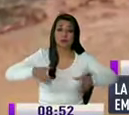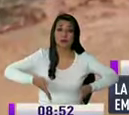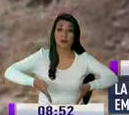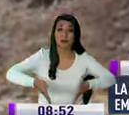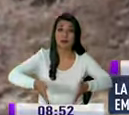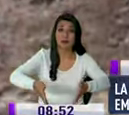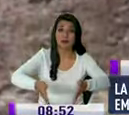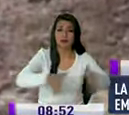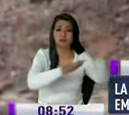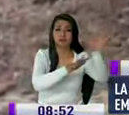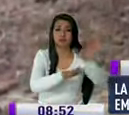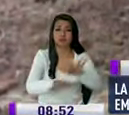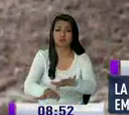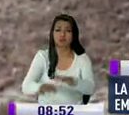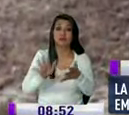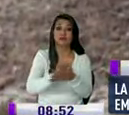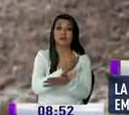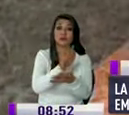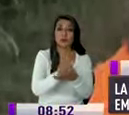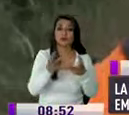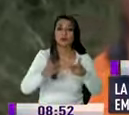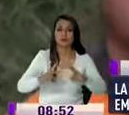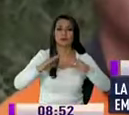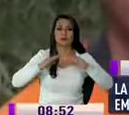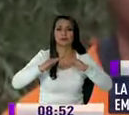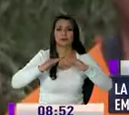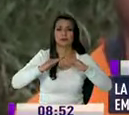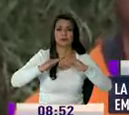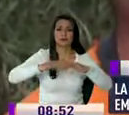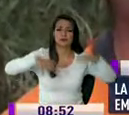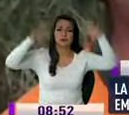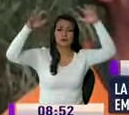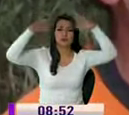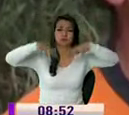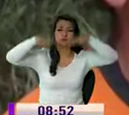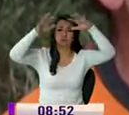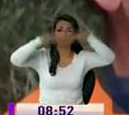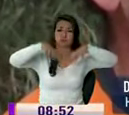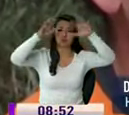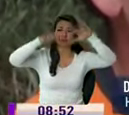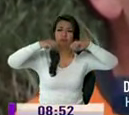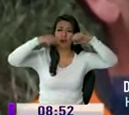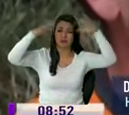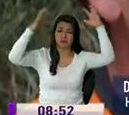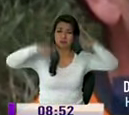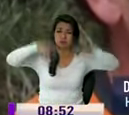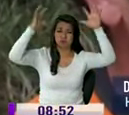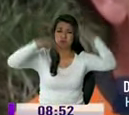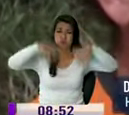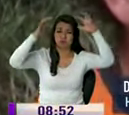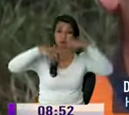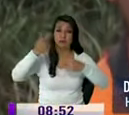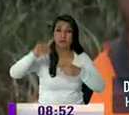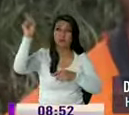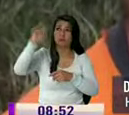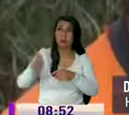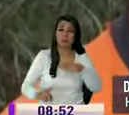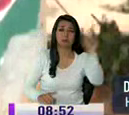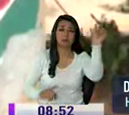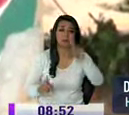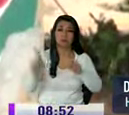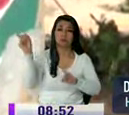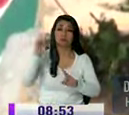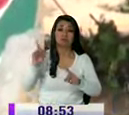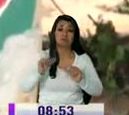viviendas y en una unidad educativa tormentas relámpagos truenos y la lluvia es fuerte